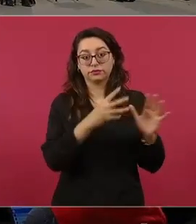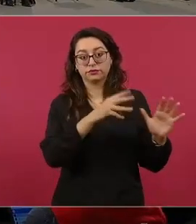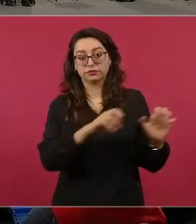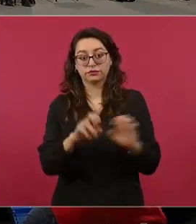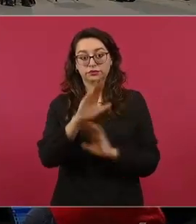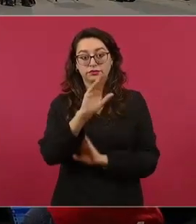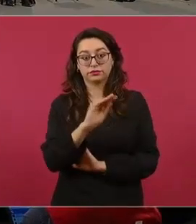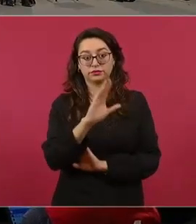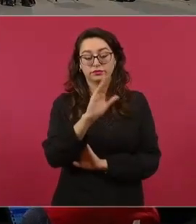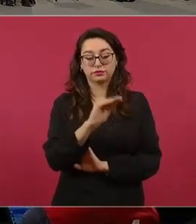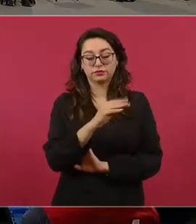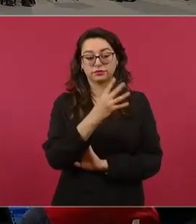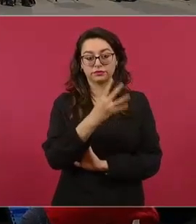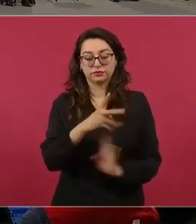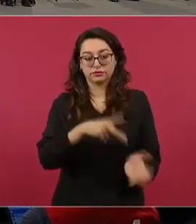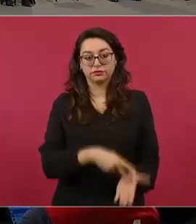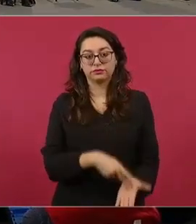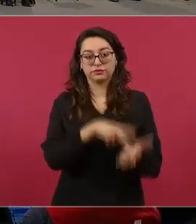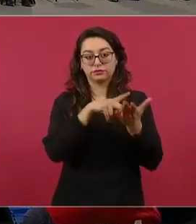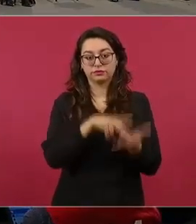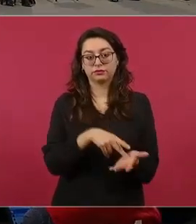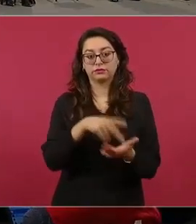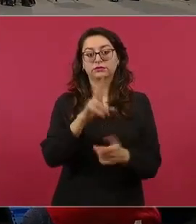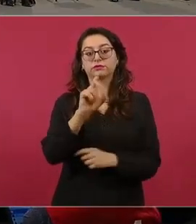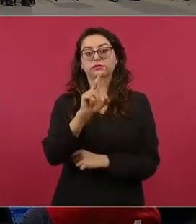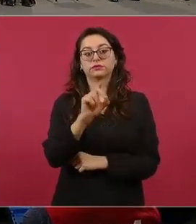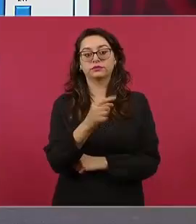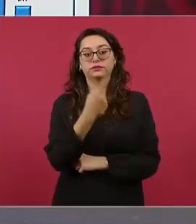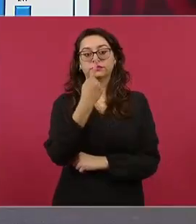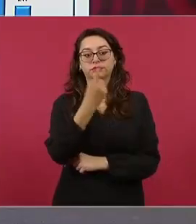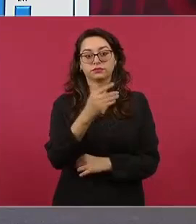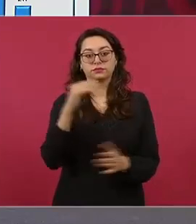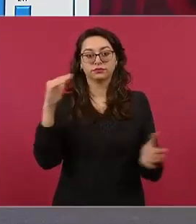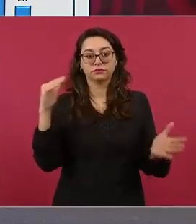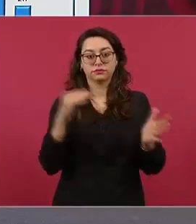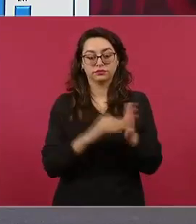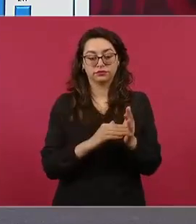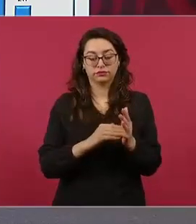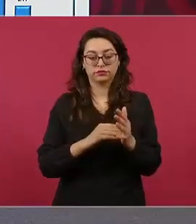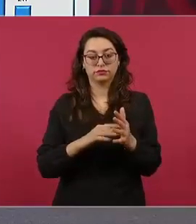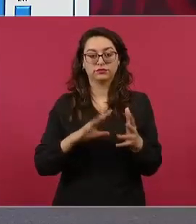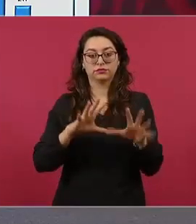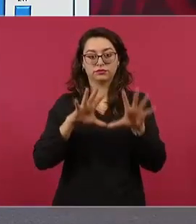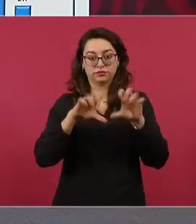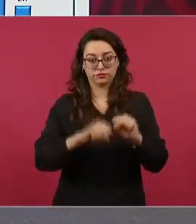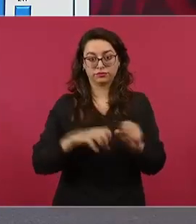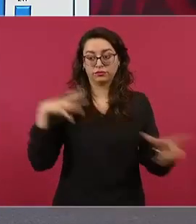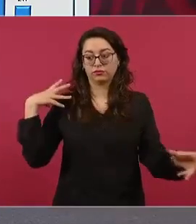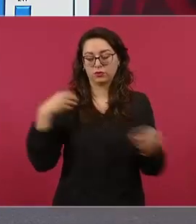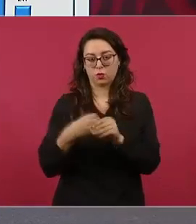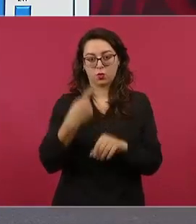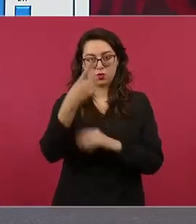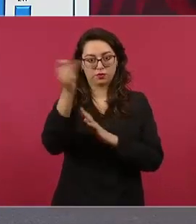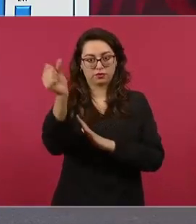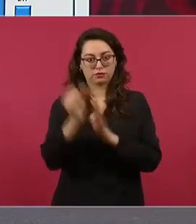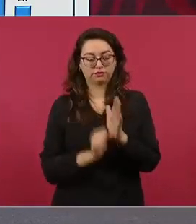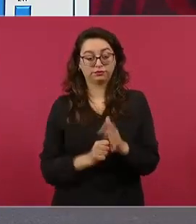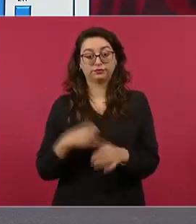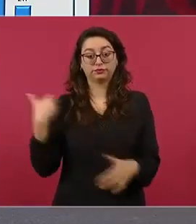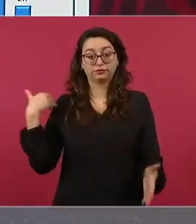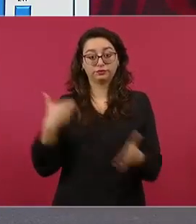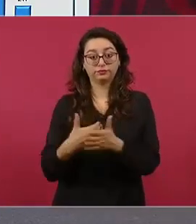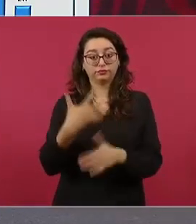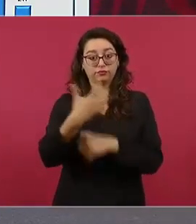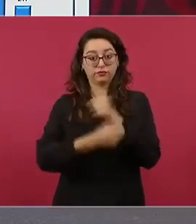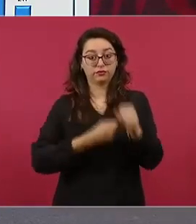kilogramos asegurados, 31 mil 33 lo que corresponde al mes de mayo. Y a la administración